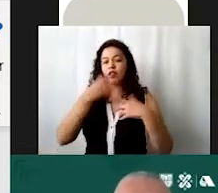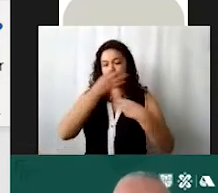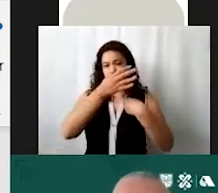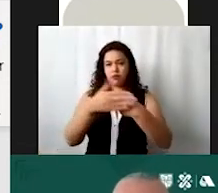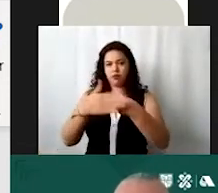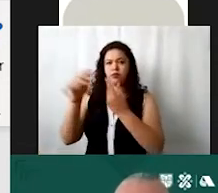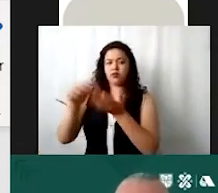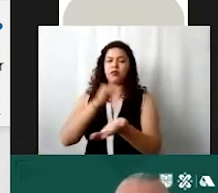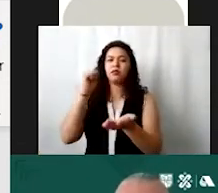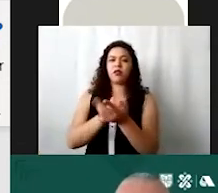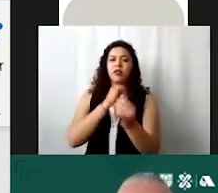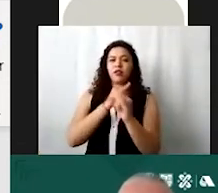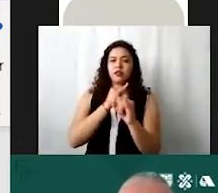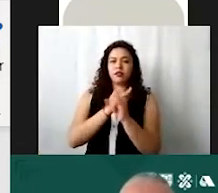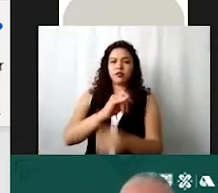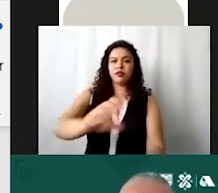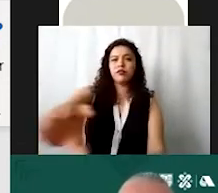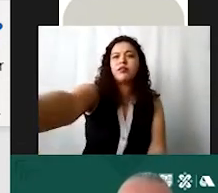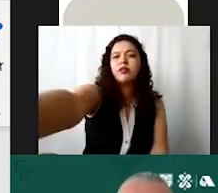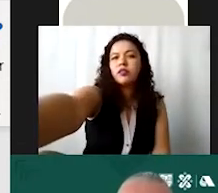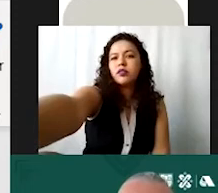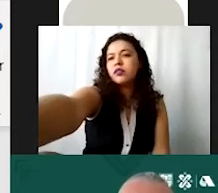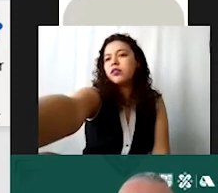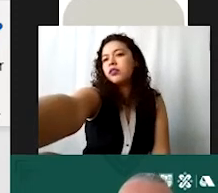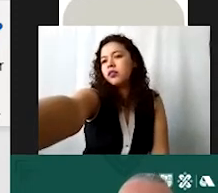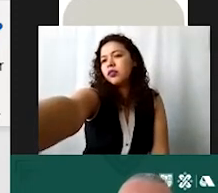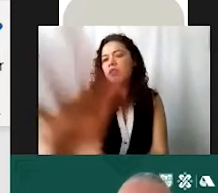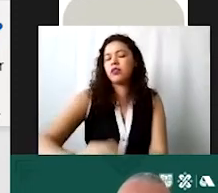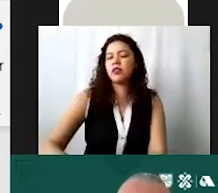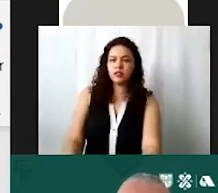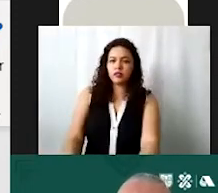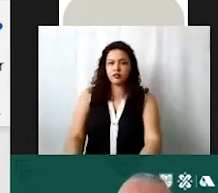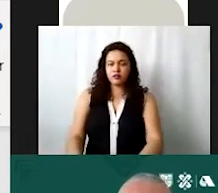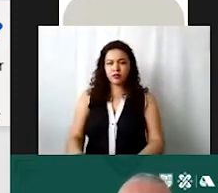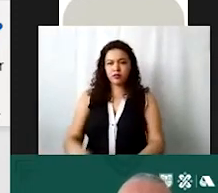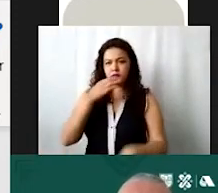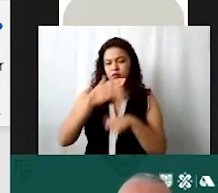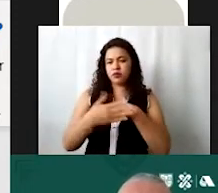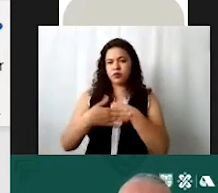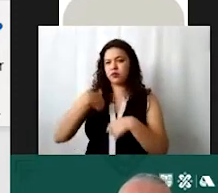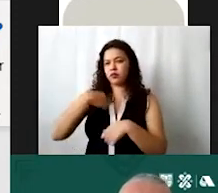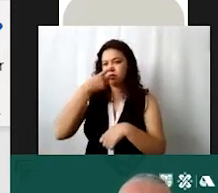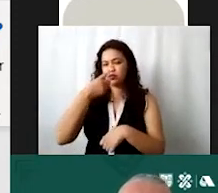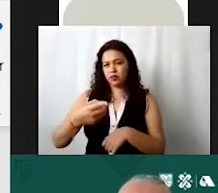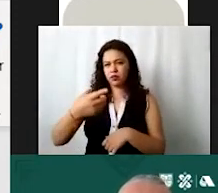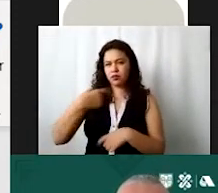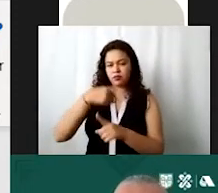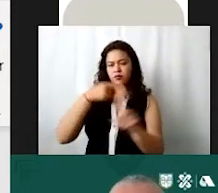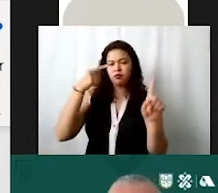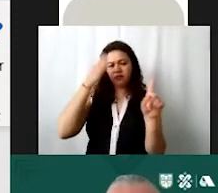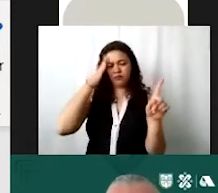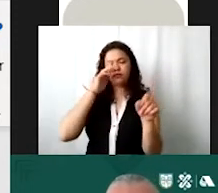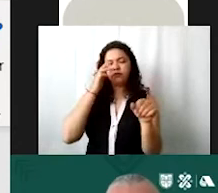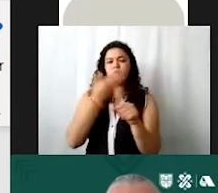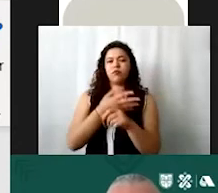virtual empezamos con la convocatoria lo que yo les comentaba va dirigida a los patronatos asociados